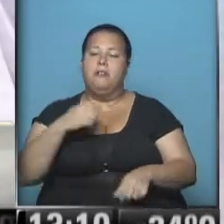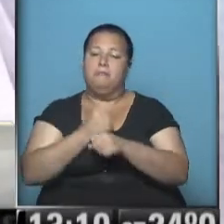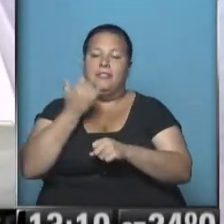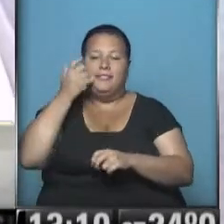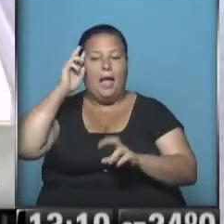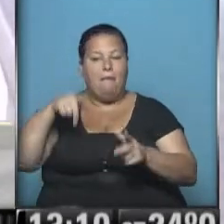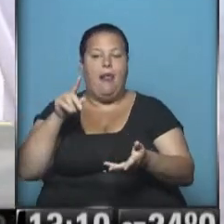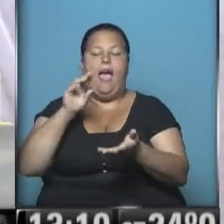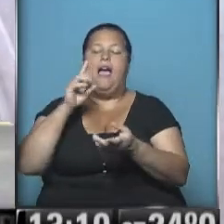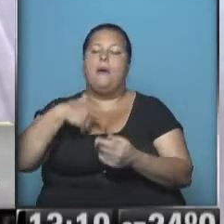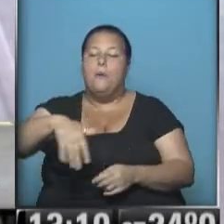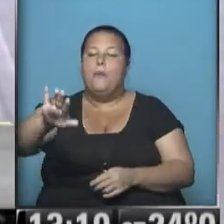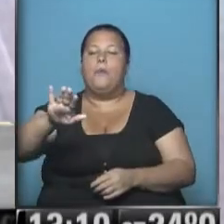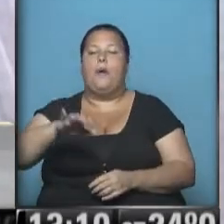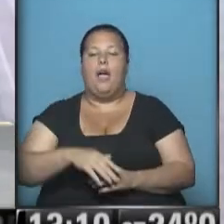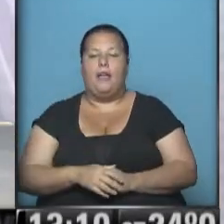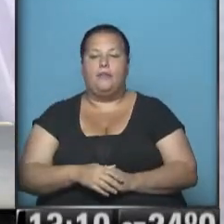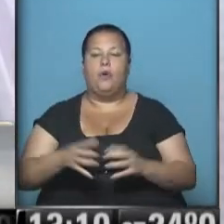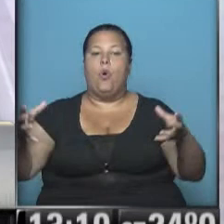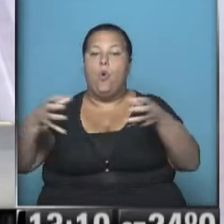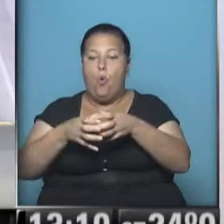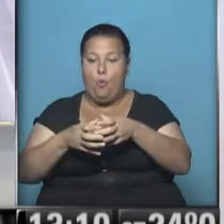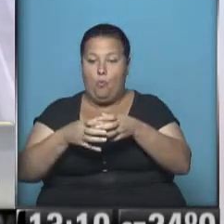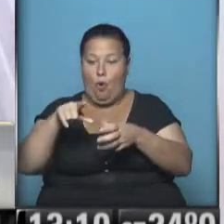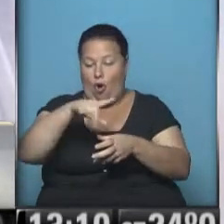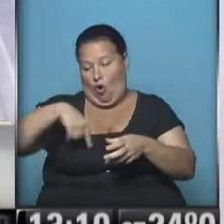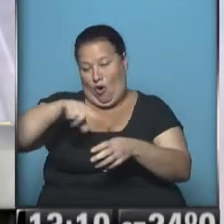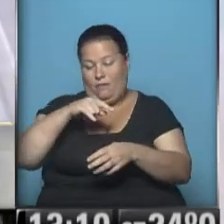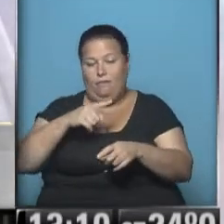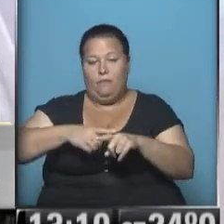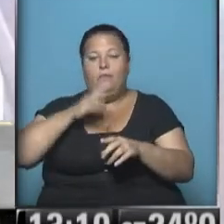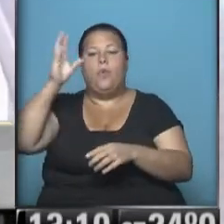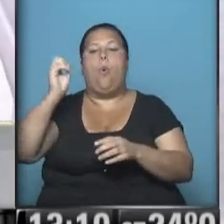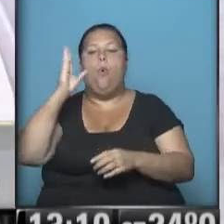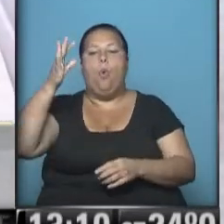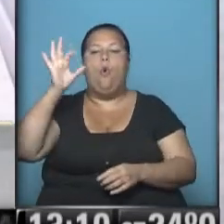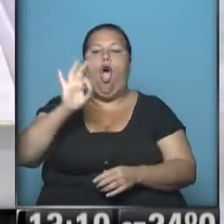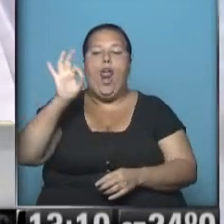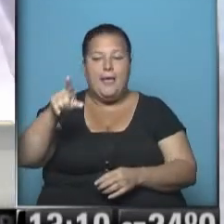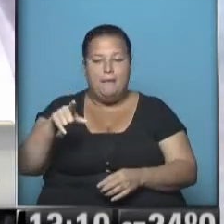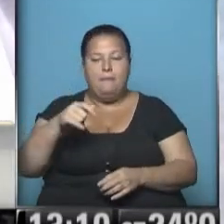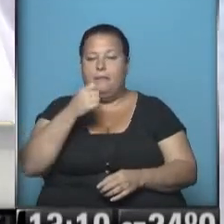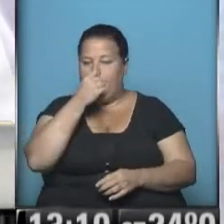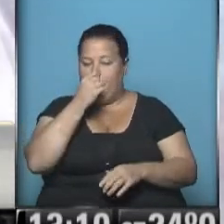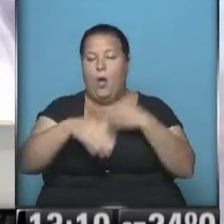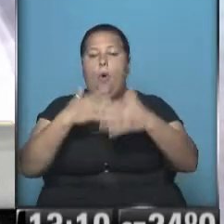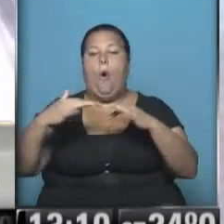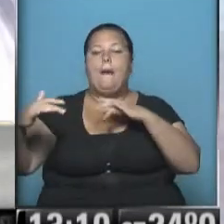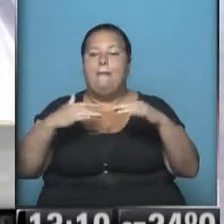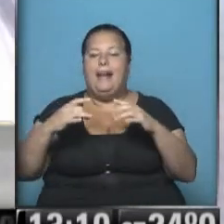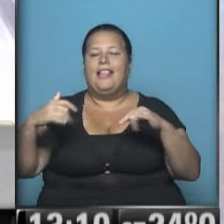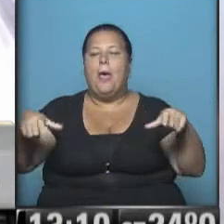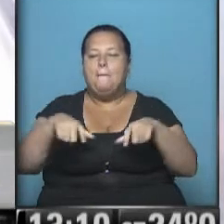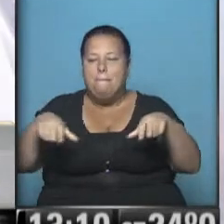ya tiene programado, se va a desplazar con su comitiva hacia el club Olimpia, allí va a jugar un partido de papi